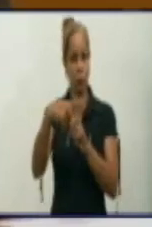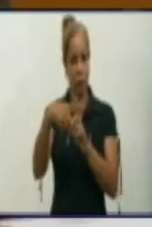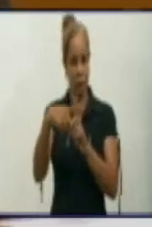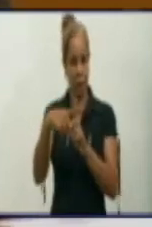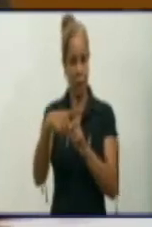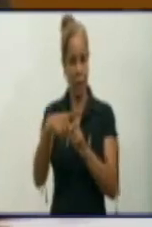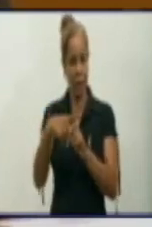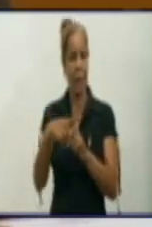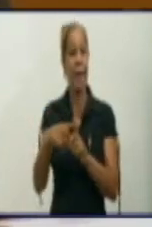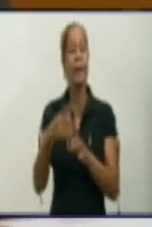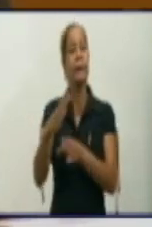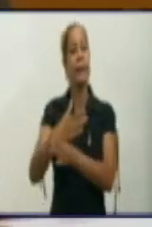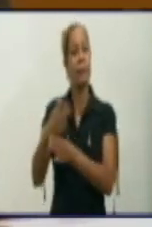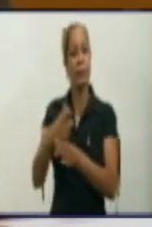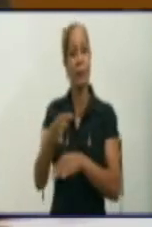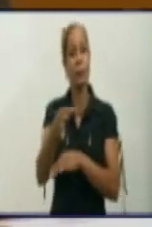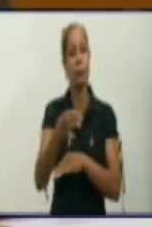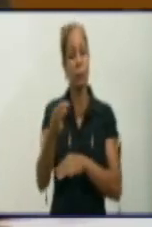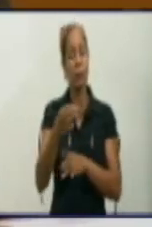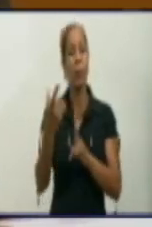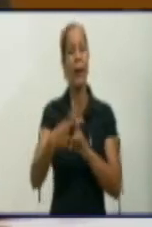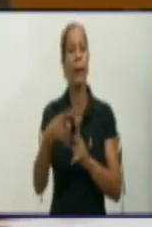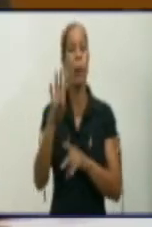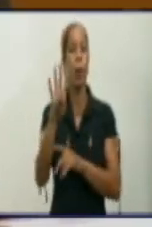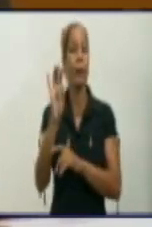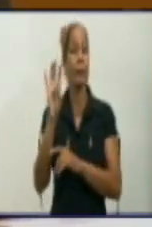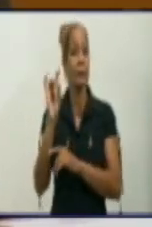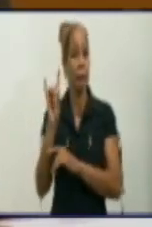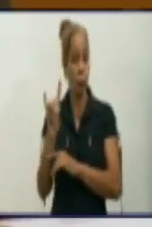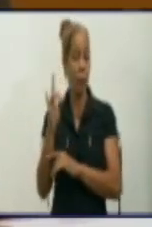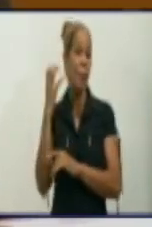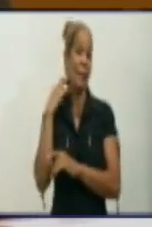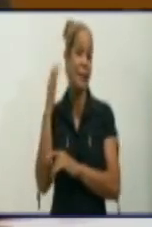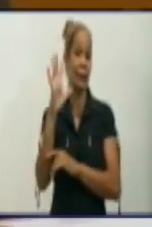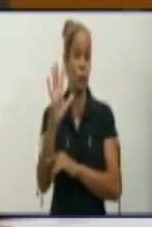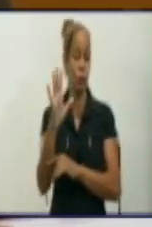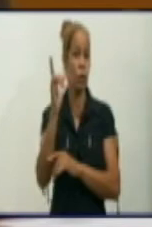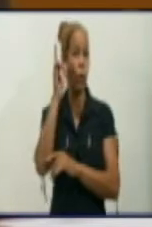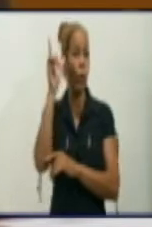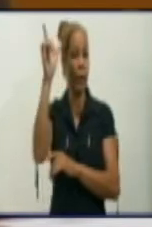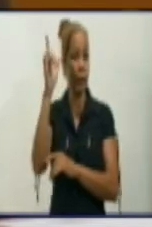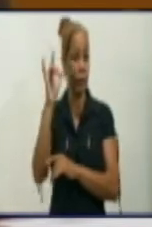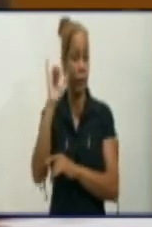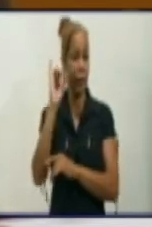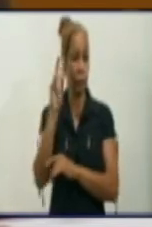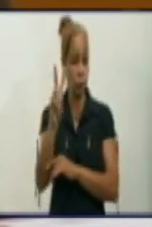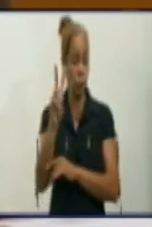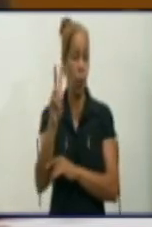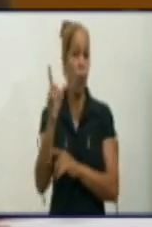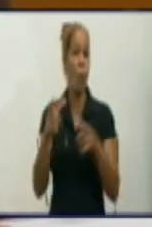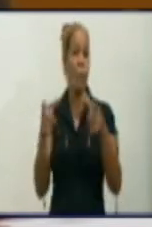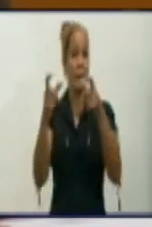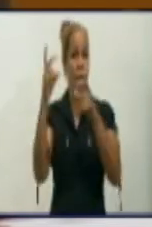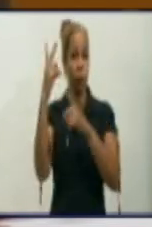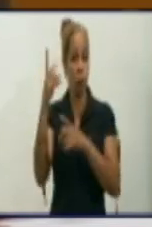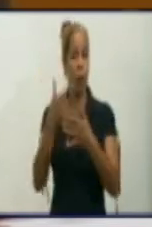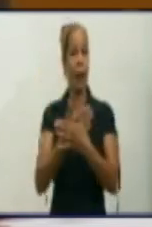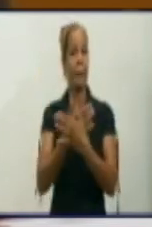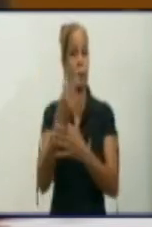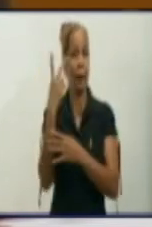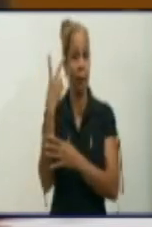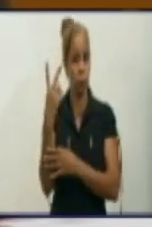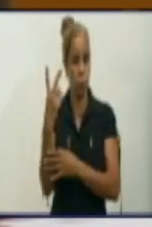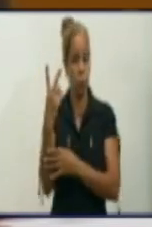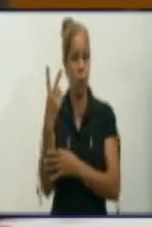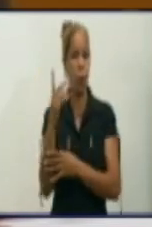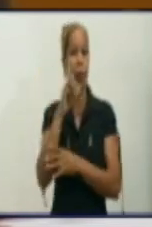a los municipios Bayamo 49, Manzanillo 5, Boyarriba 2, Mazó 1, Campechuela 2, Niquero